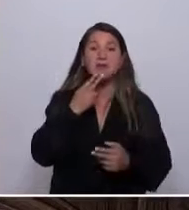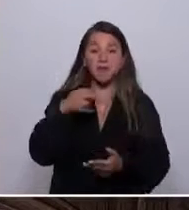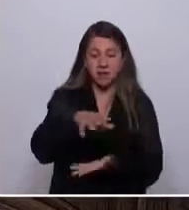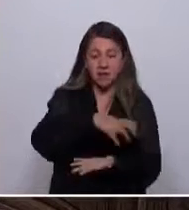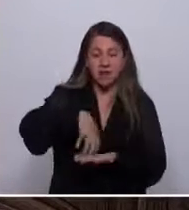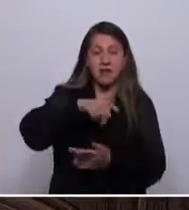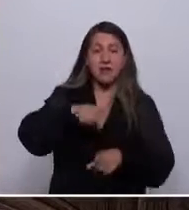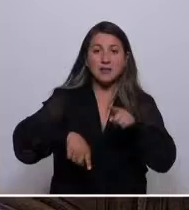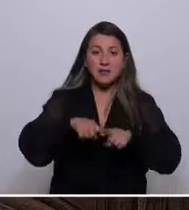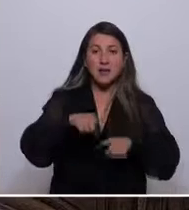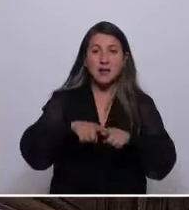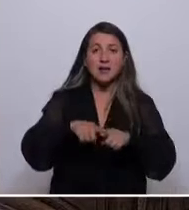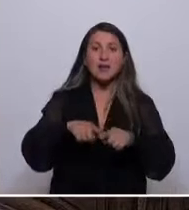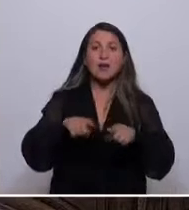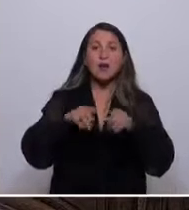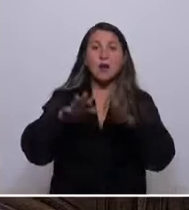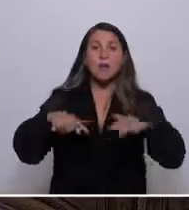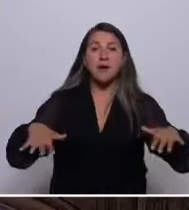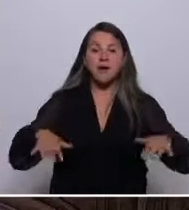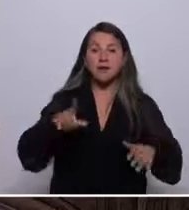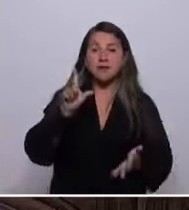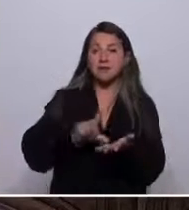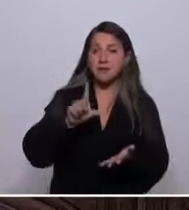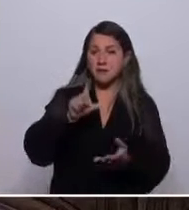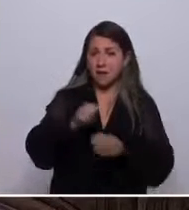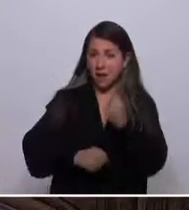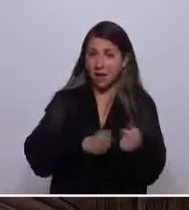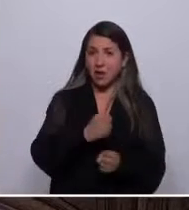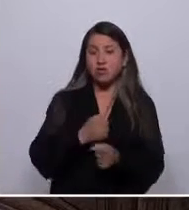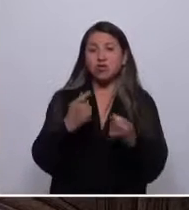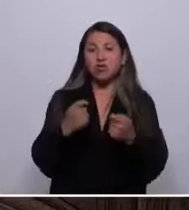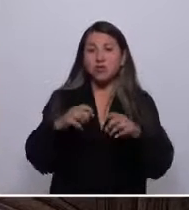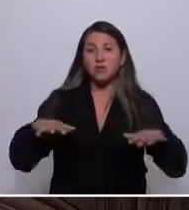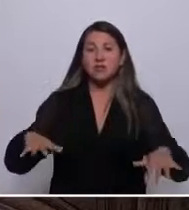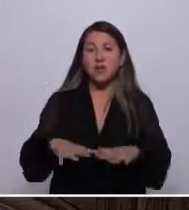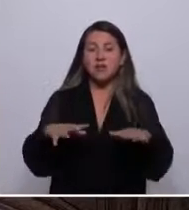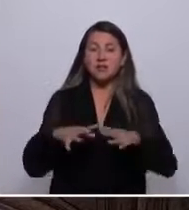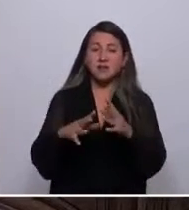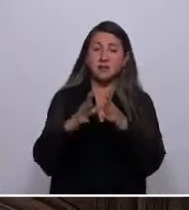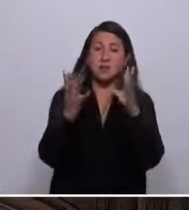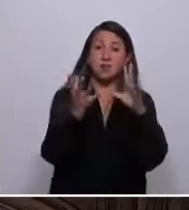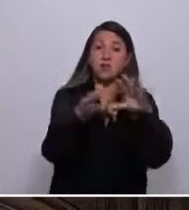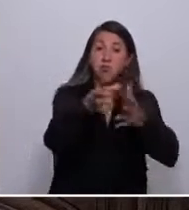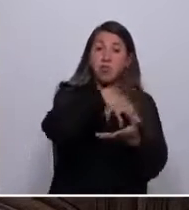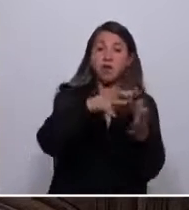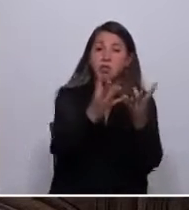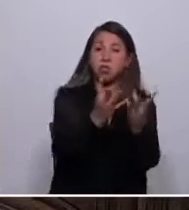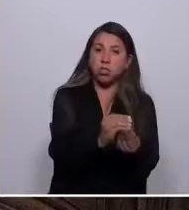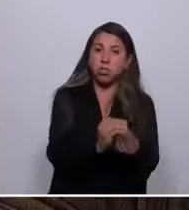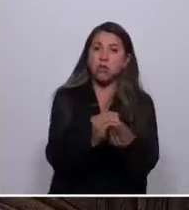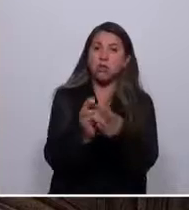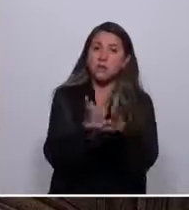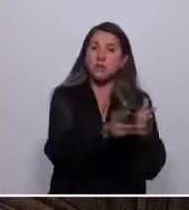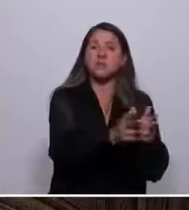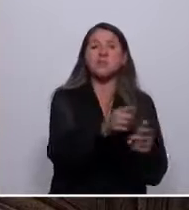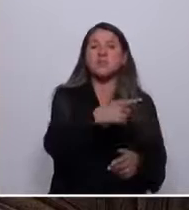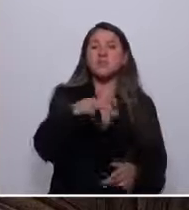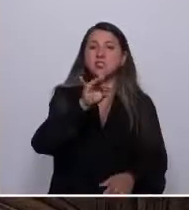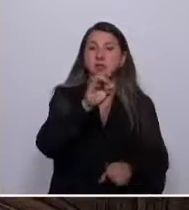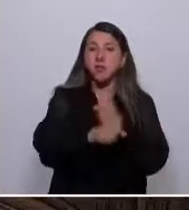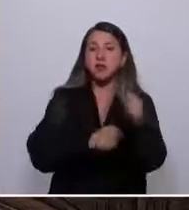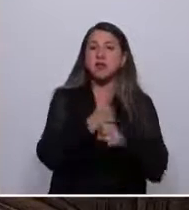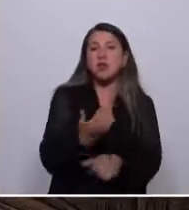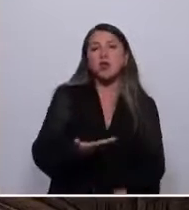surcamos nuestros mares hace 7.000 años. El intento de exterminio por el Estado ocurrió no más de 150 años.